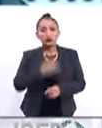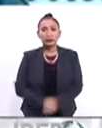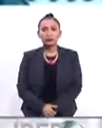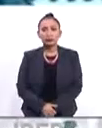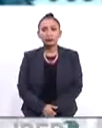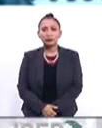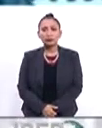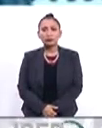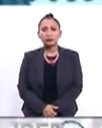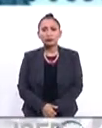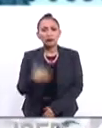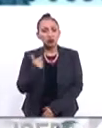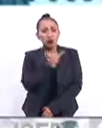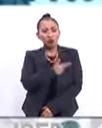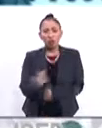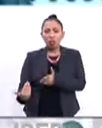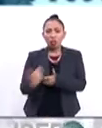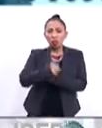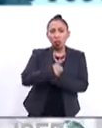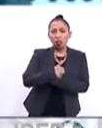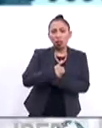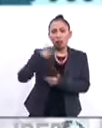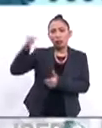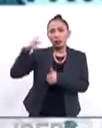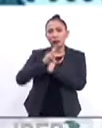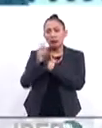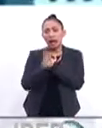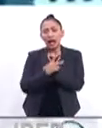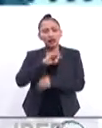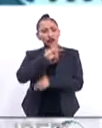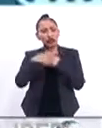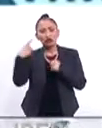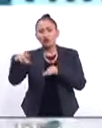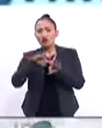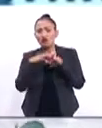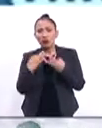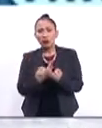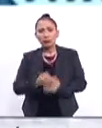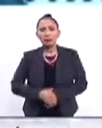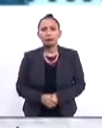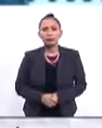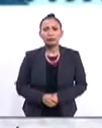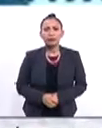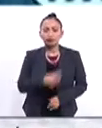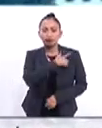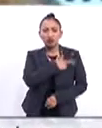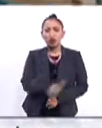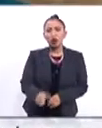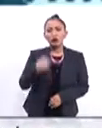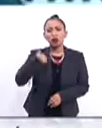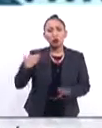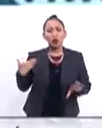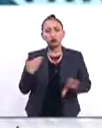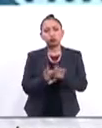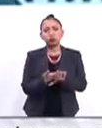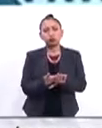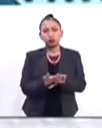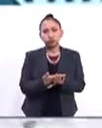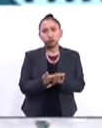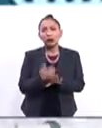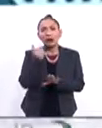que rechazamos el intervencionismo en toda su forma, que rechazamos el golpismo,